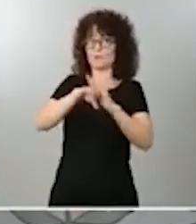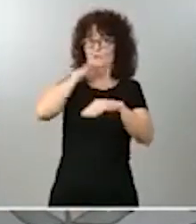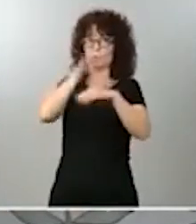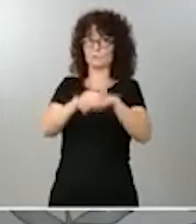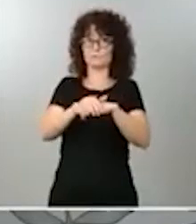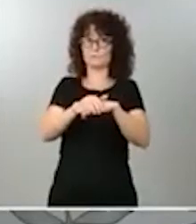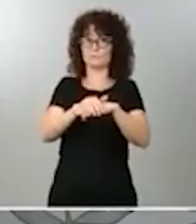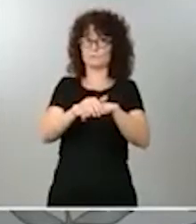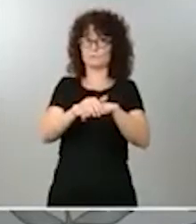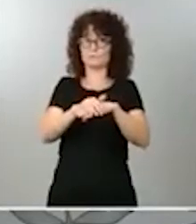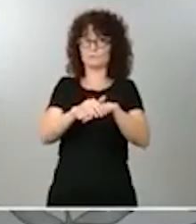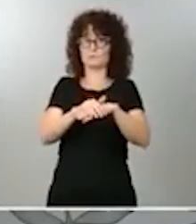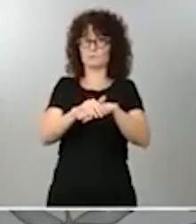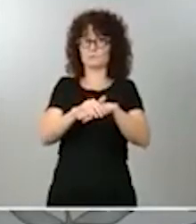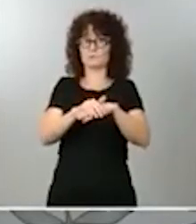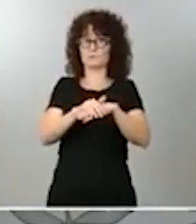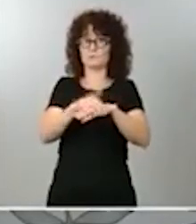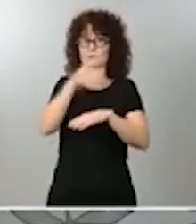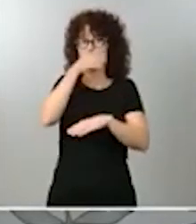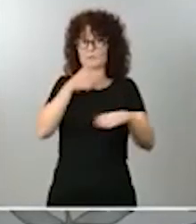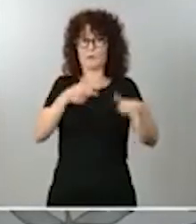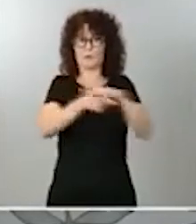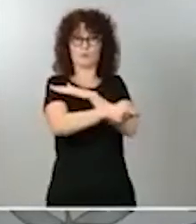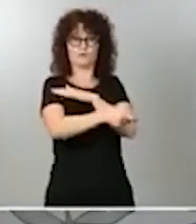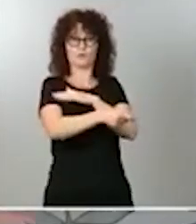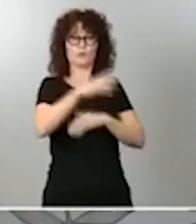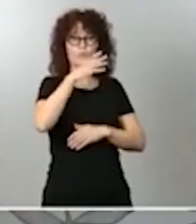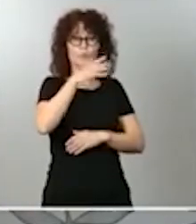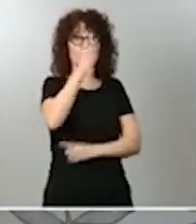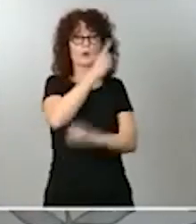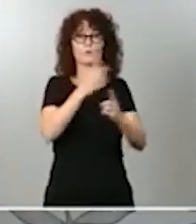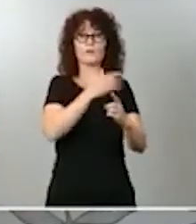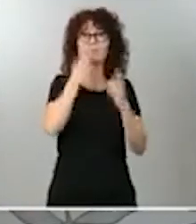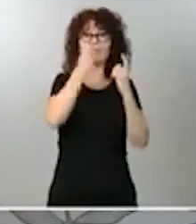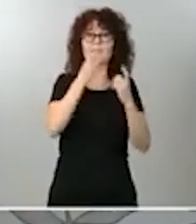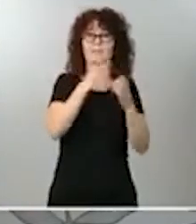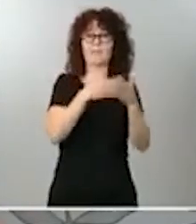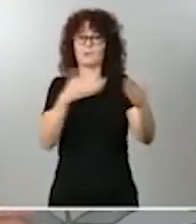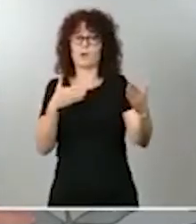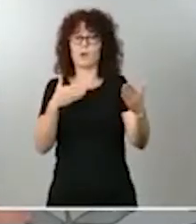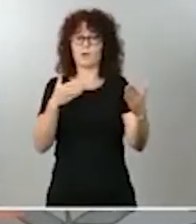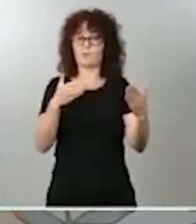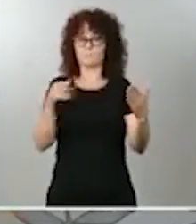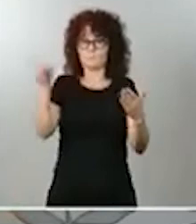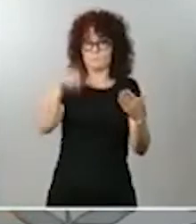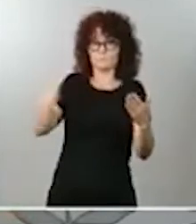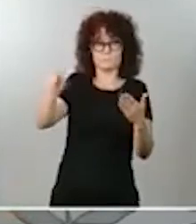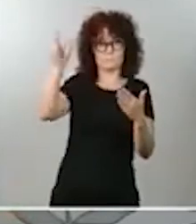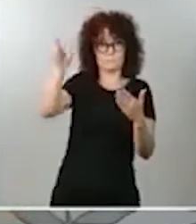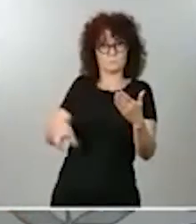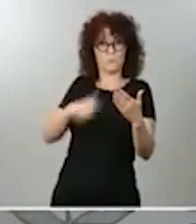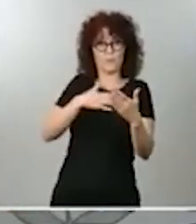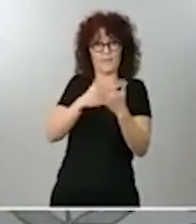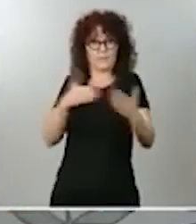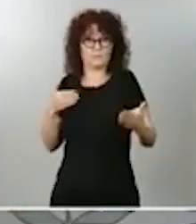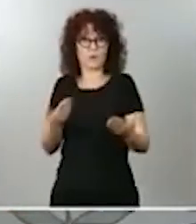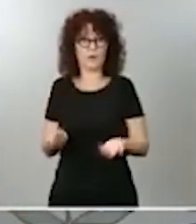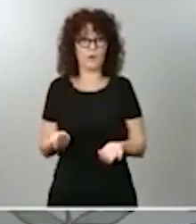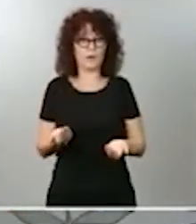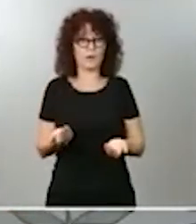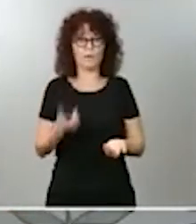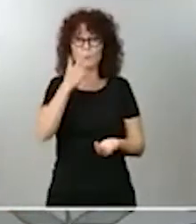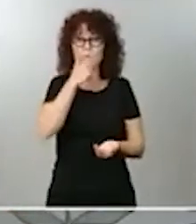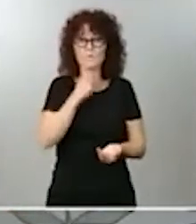recursos porque algunos intentan desbloquear, ¿desbloquea usted? Si es muy fácil, si es sentarse a pactar